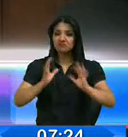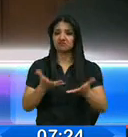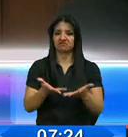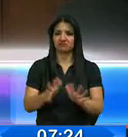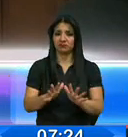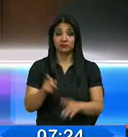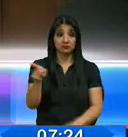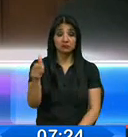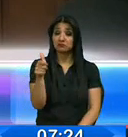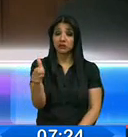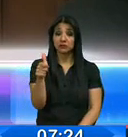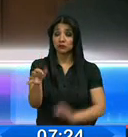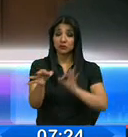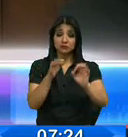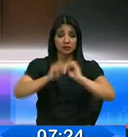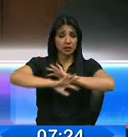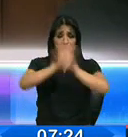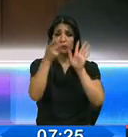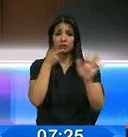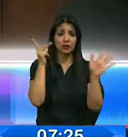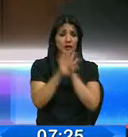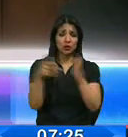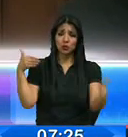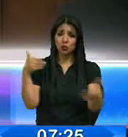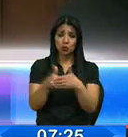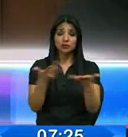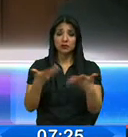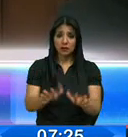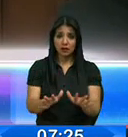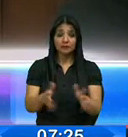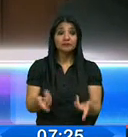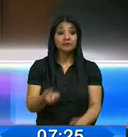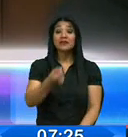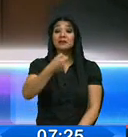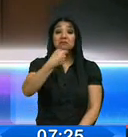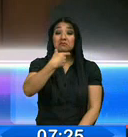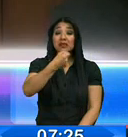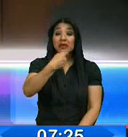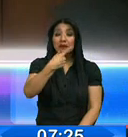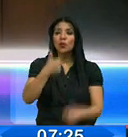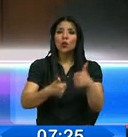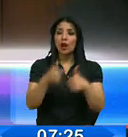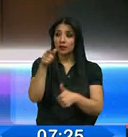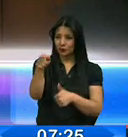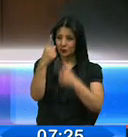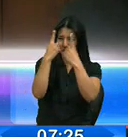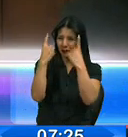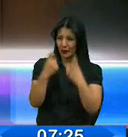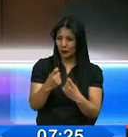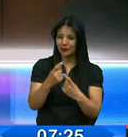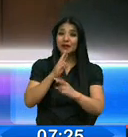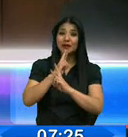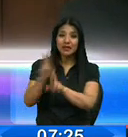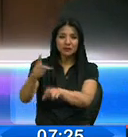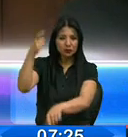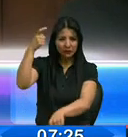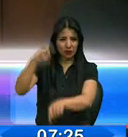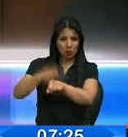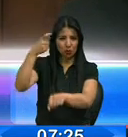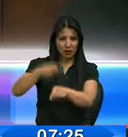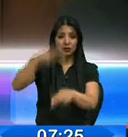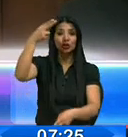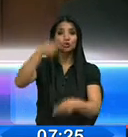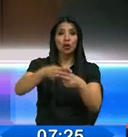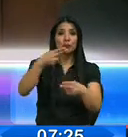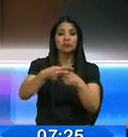dicho absolutamente claro y hemos denunciado durante todo este tiempo. Y del medicamento que estoy, para contestar puntualmente su pregunta, de este